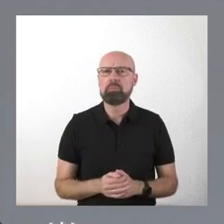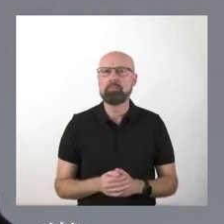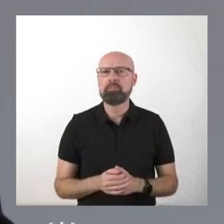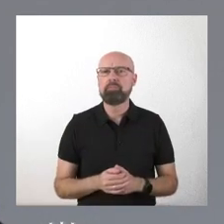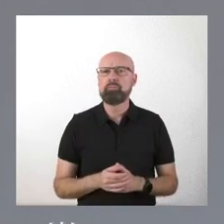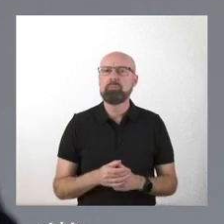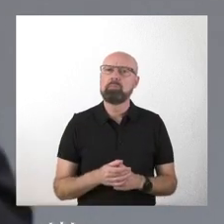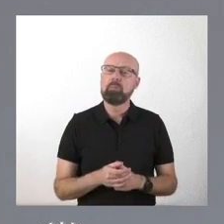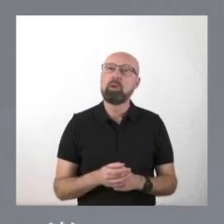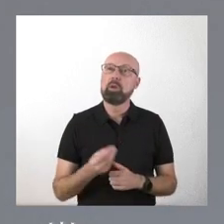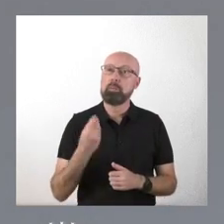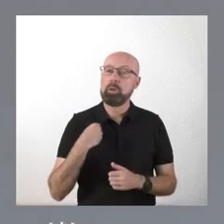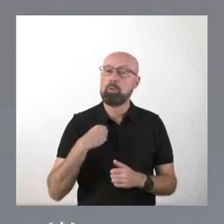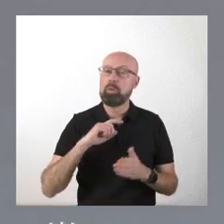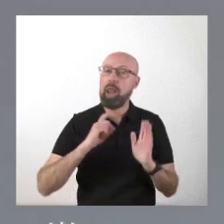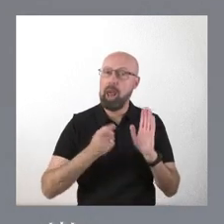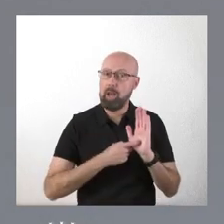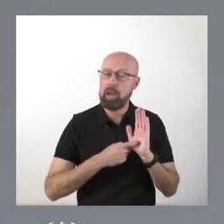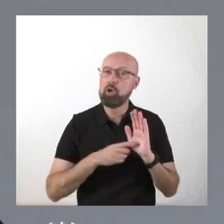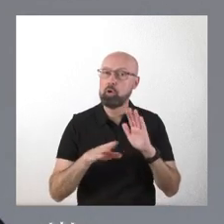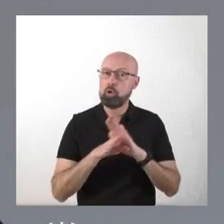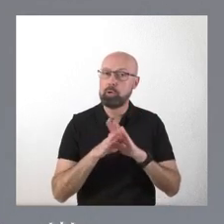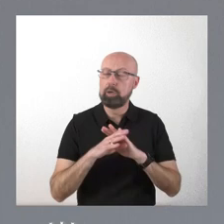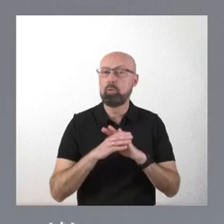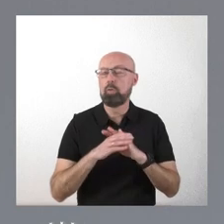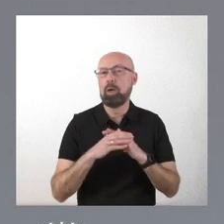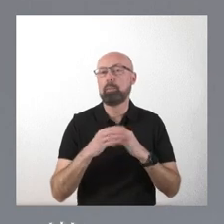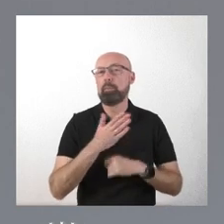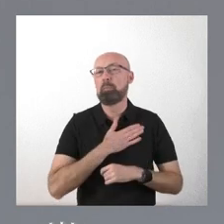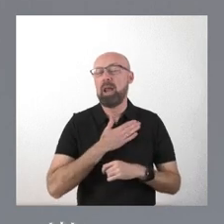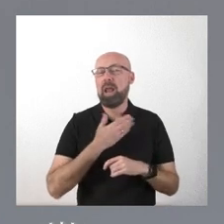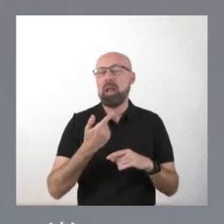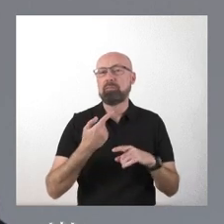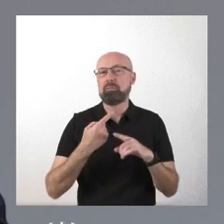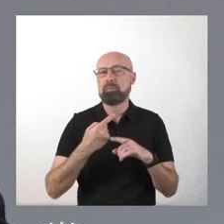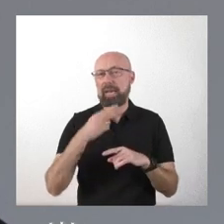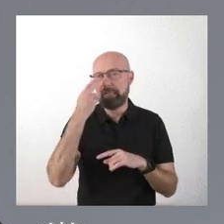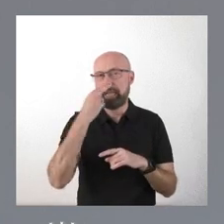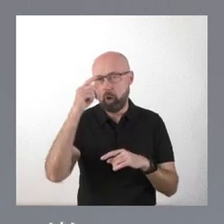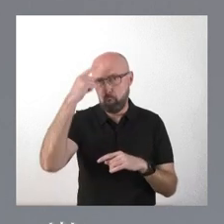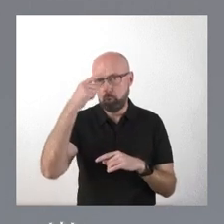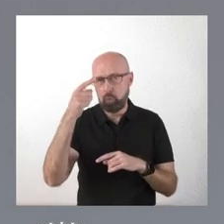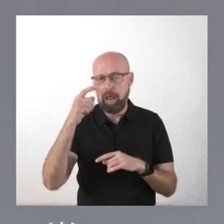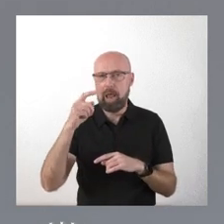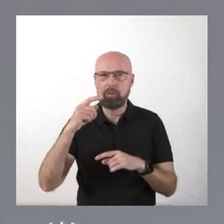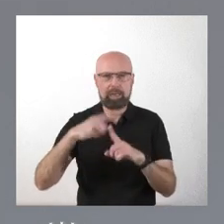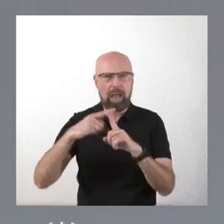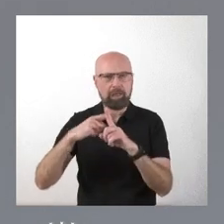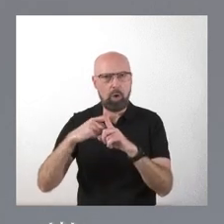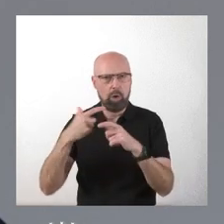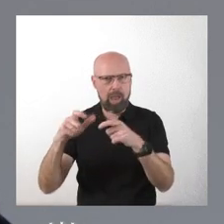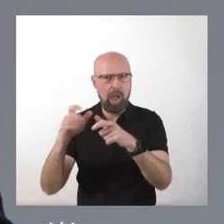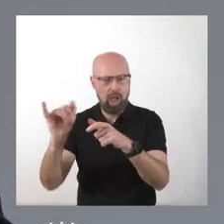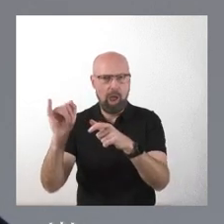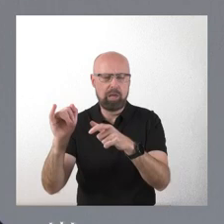la ley, mantiene la categoría de los bienes de interés cultural, mantiene para ellos el máximo nivel de